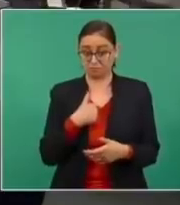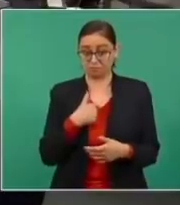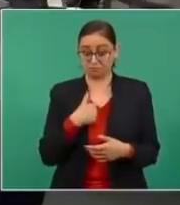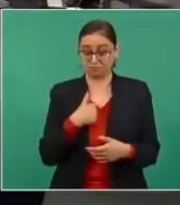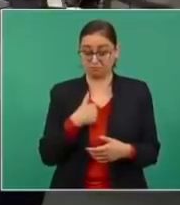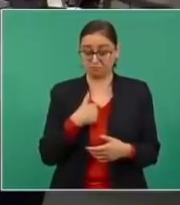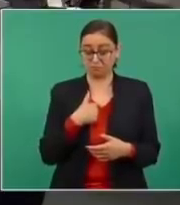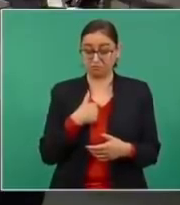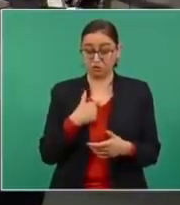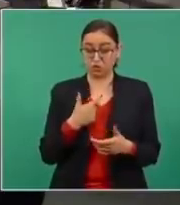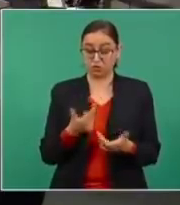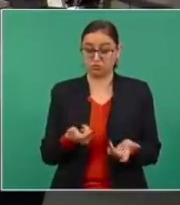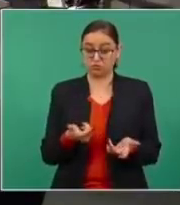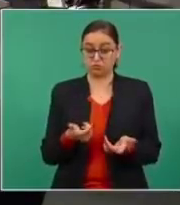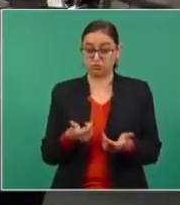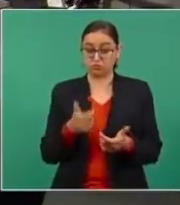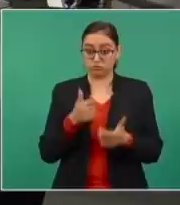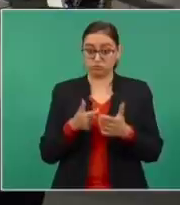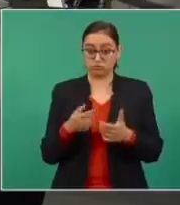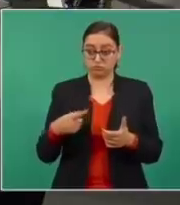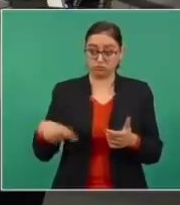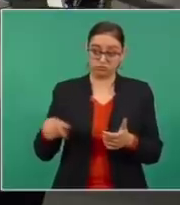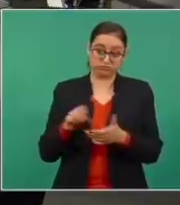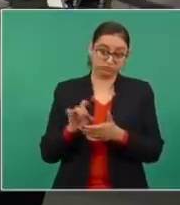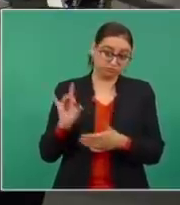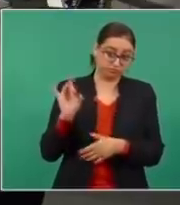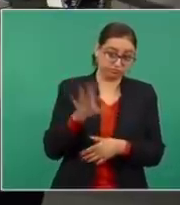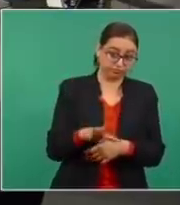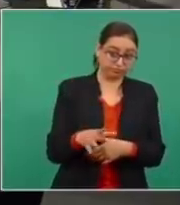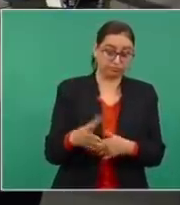que usted escuche a ellas y a ellos.